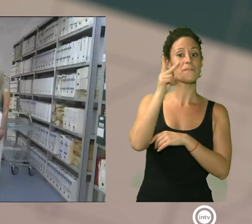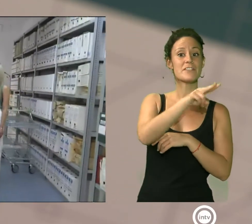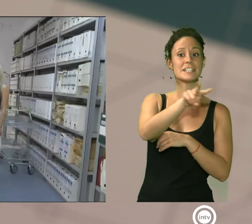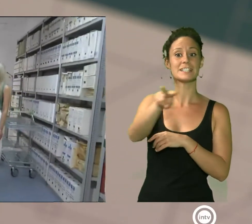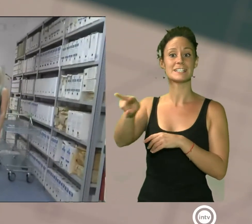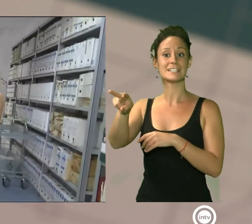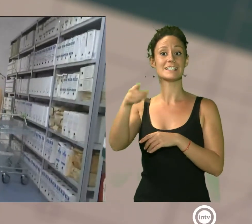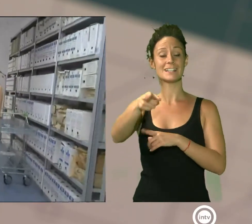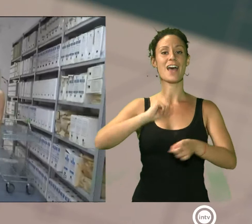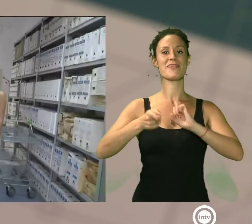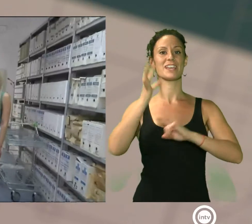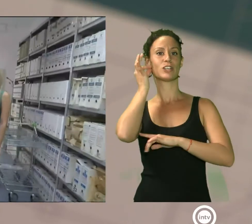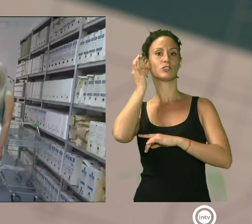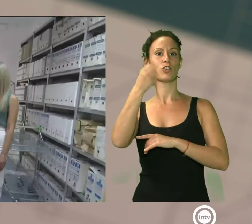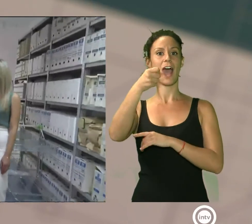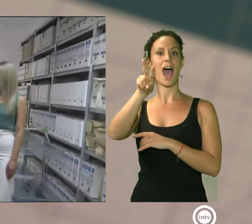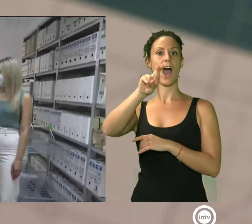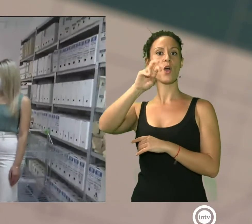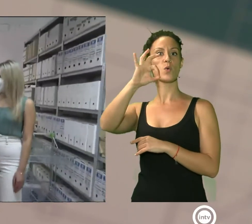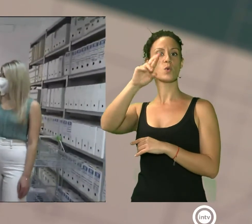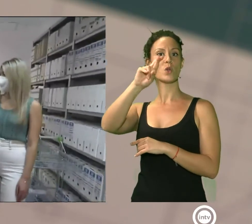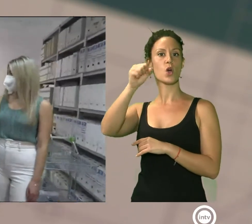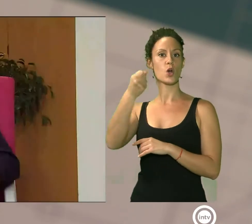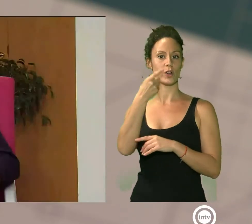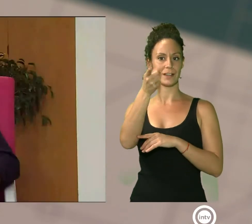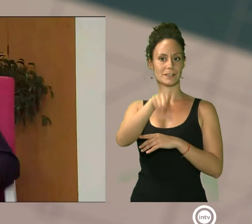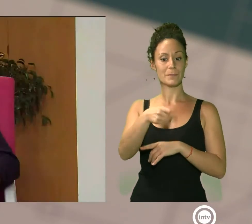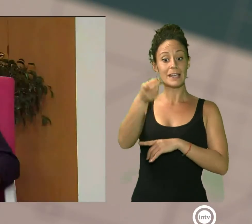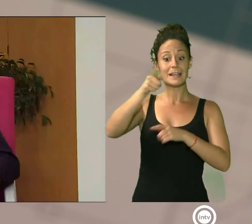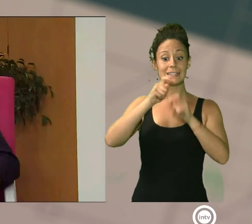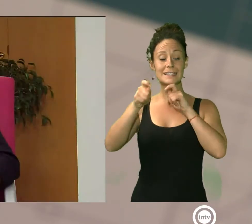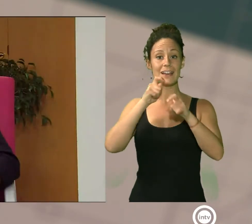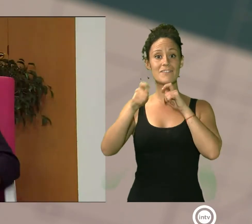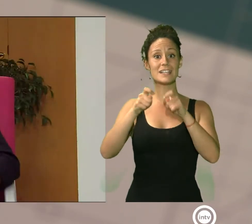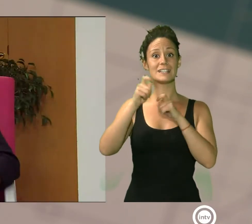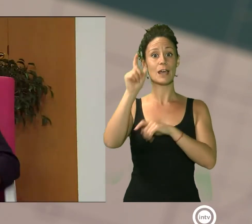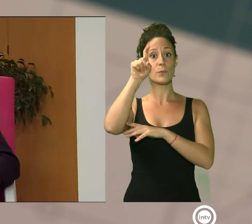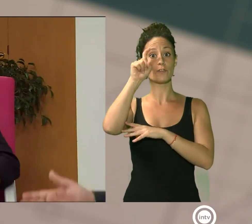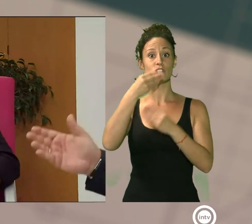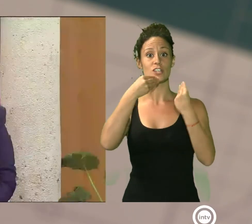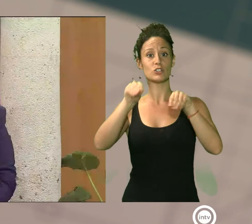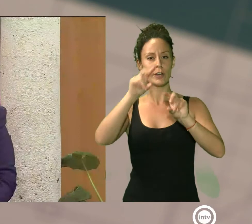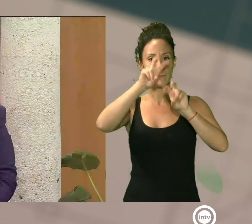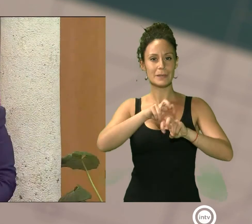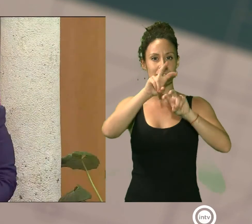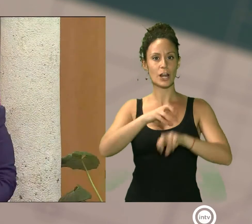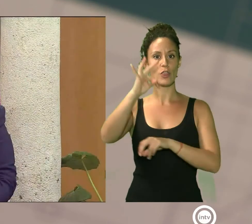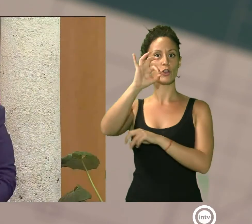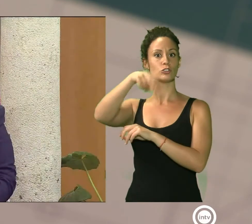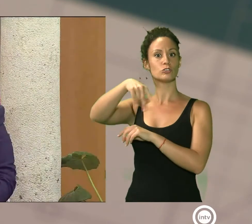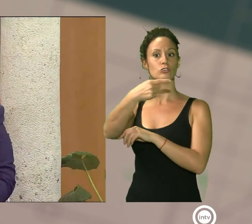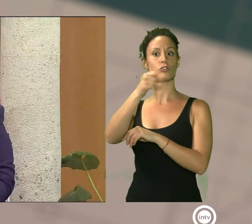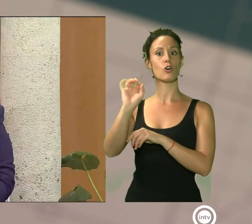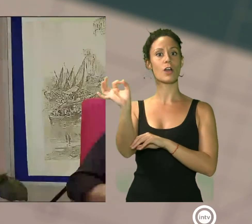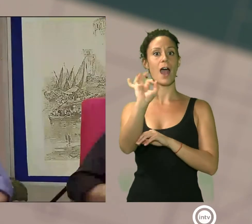directora, Aura Carretero, así como varias entrevistas como por ejemplo al profesor de Historia e Investigador Juan José Tonda, o al profesor y arquitecto y